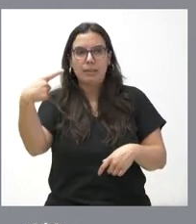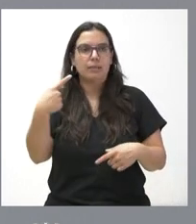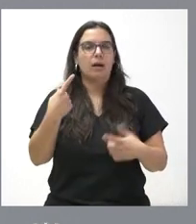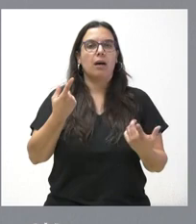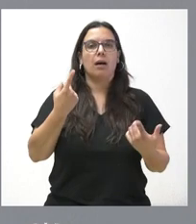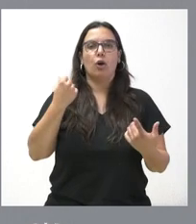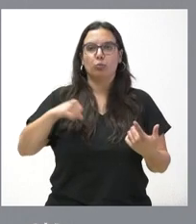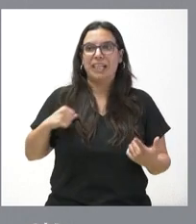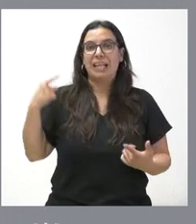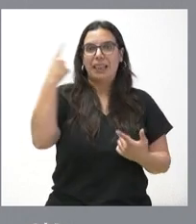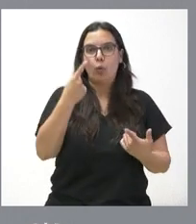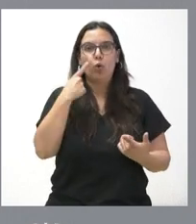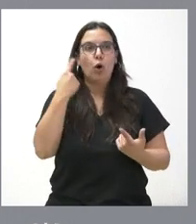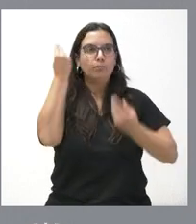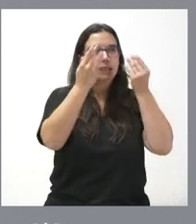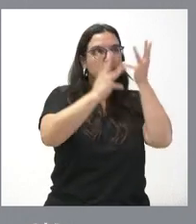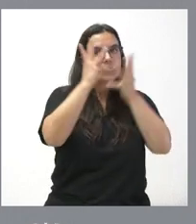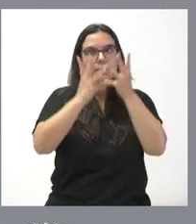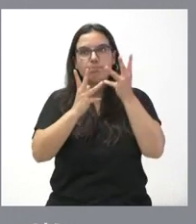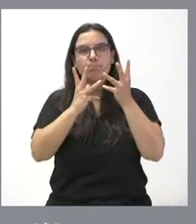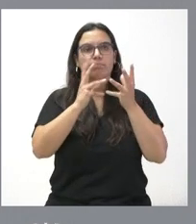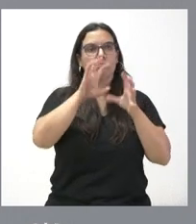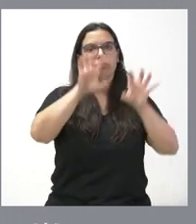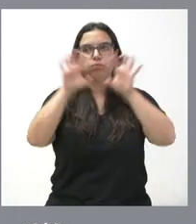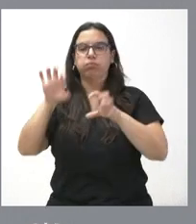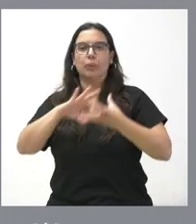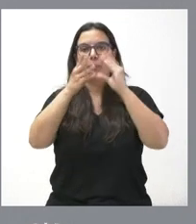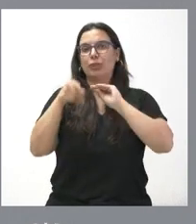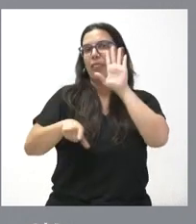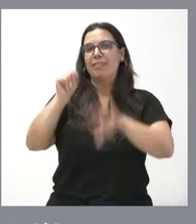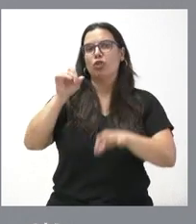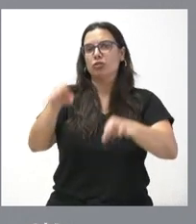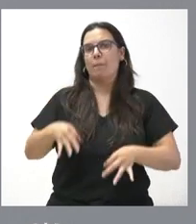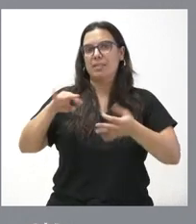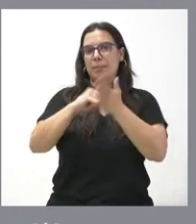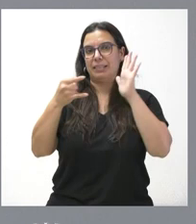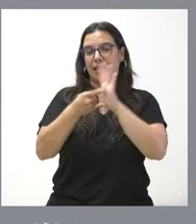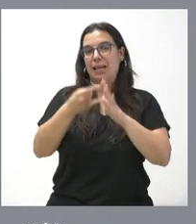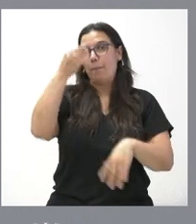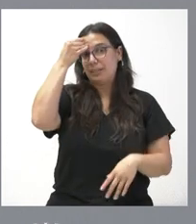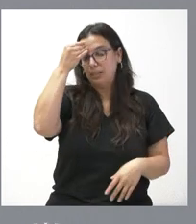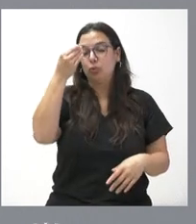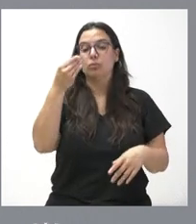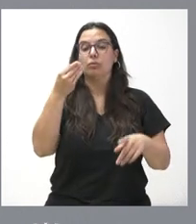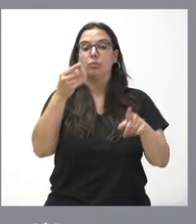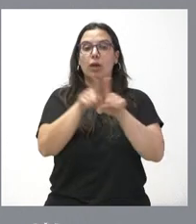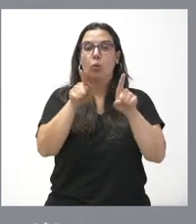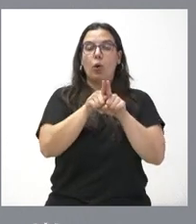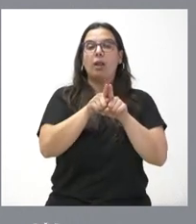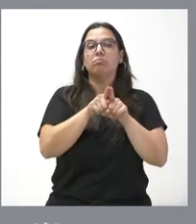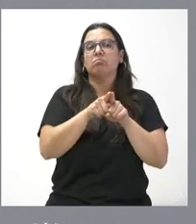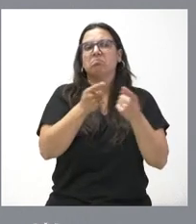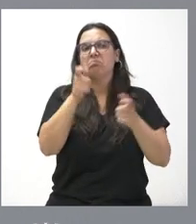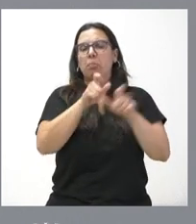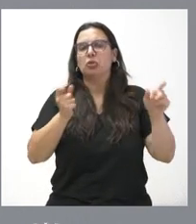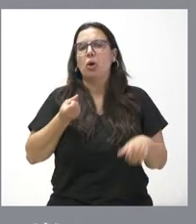van tomando estas decisiones y, por tanto, son siempre decisiones técnicas, teniendo en cuenta tanto la evolución de la demanda